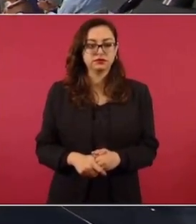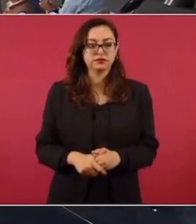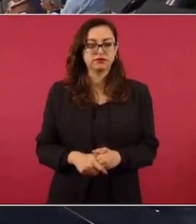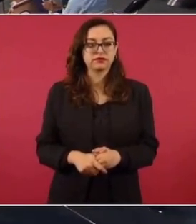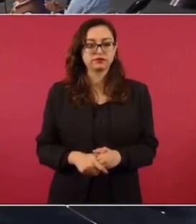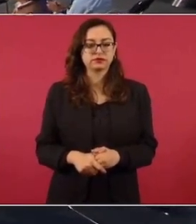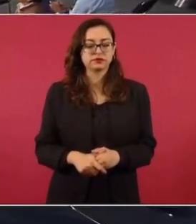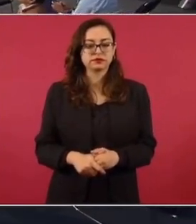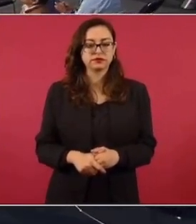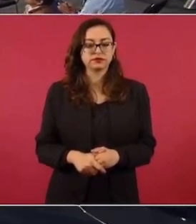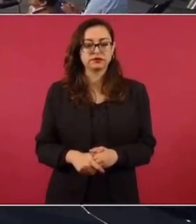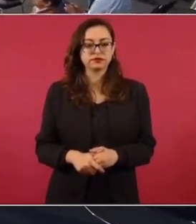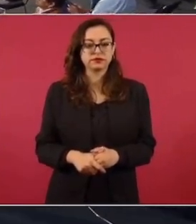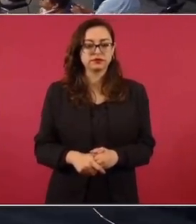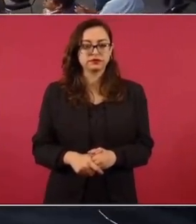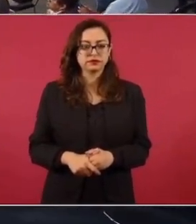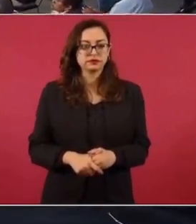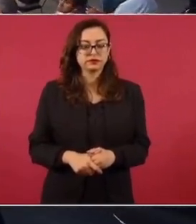Sí, miren cómo estás.